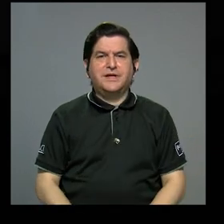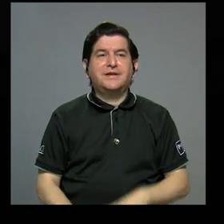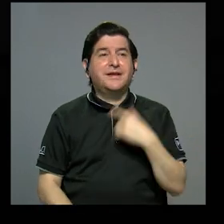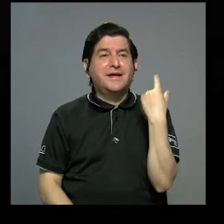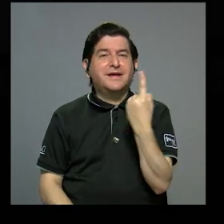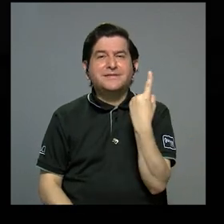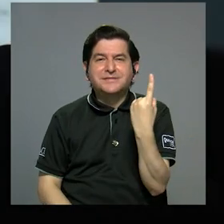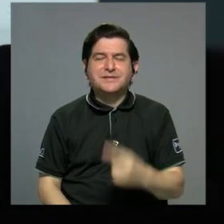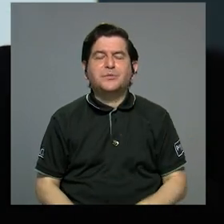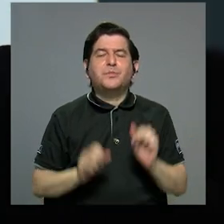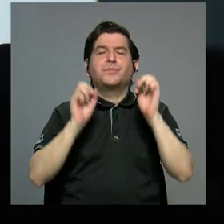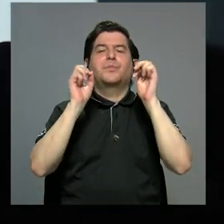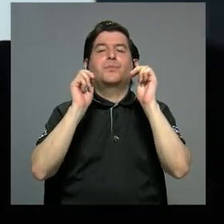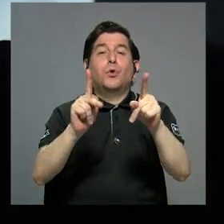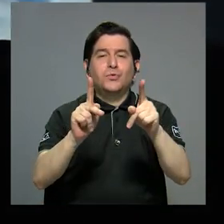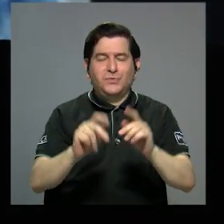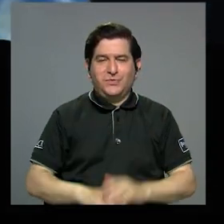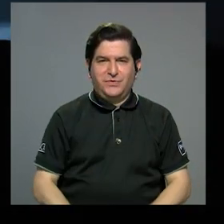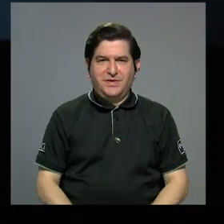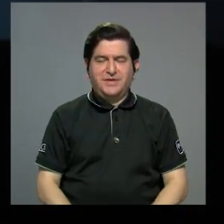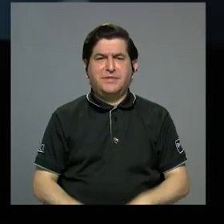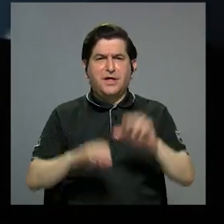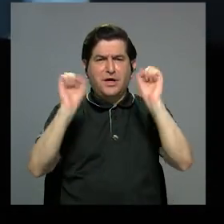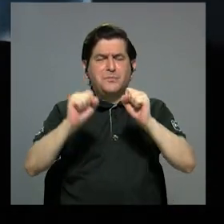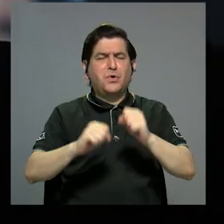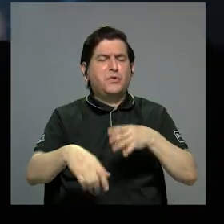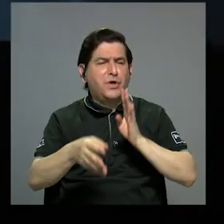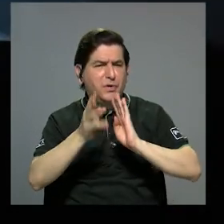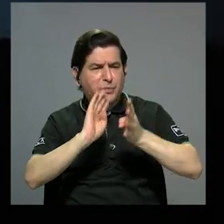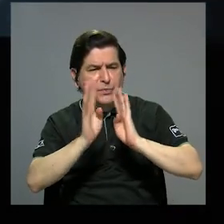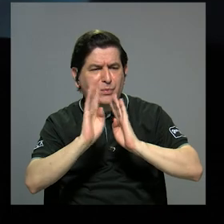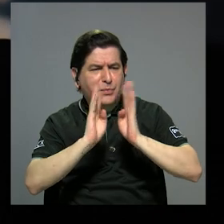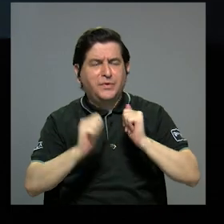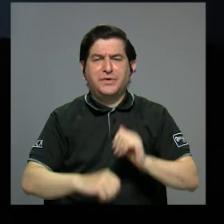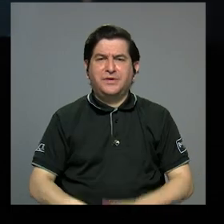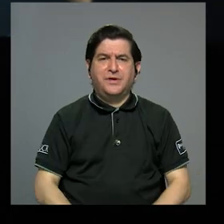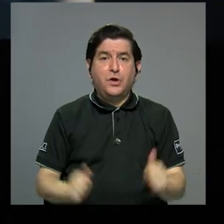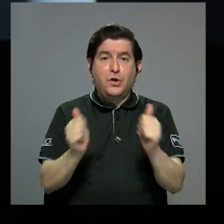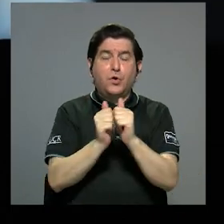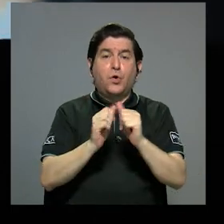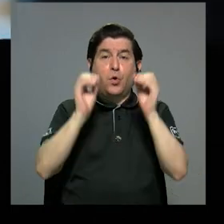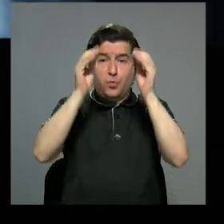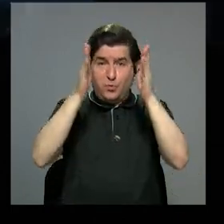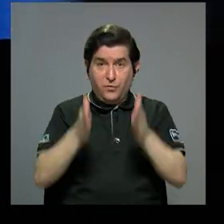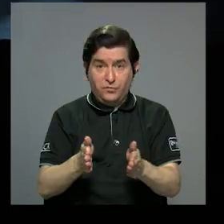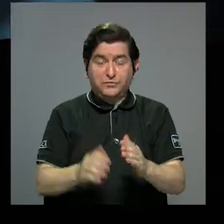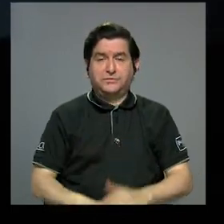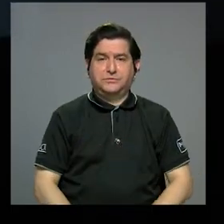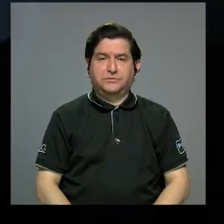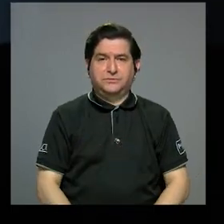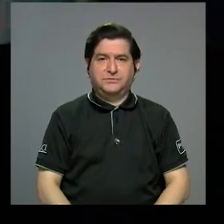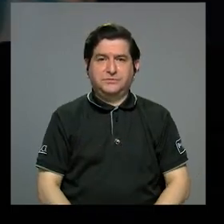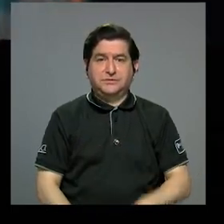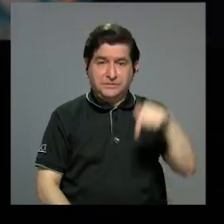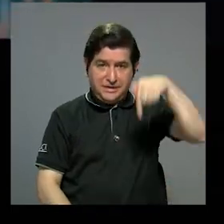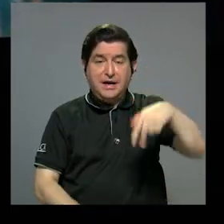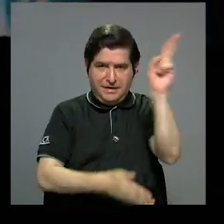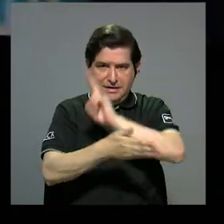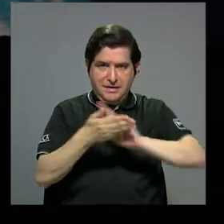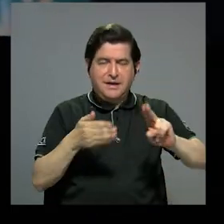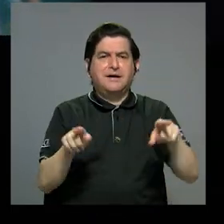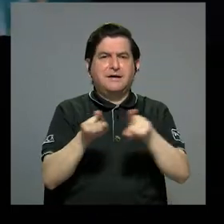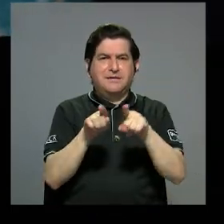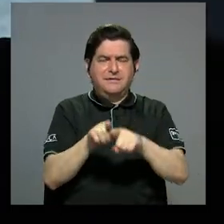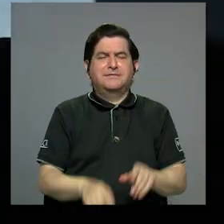siempre una oportunidad para realizar conversatorios con académicos de la